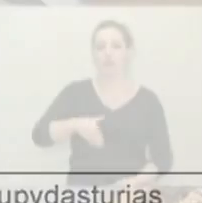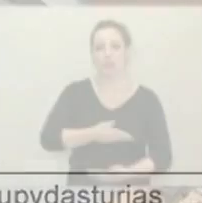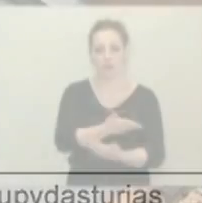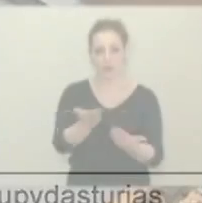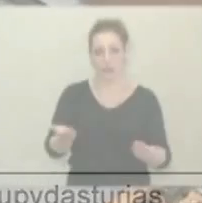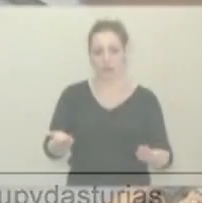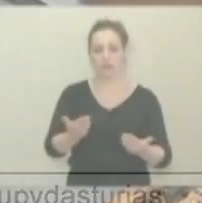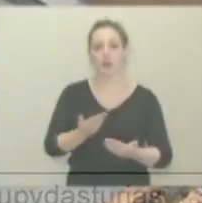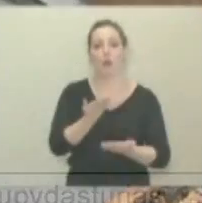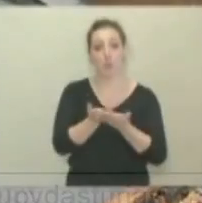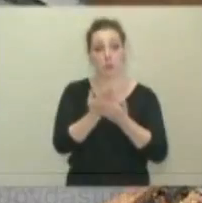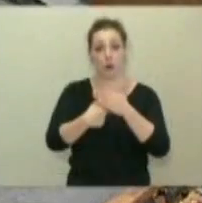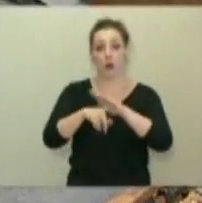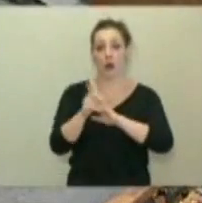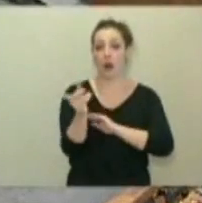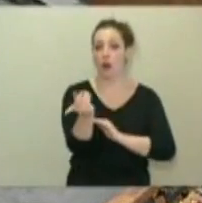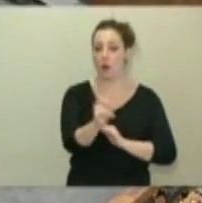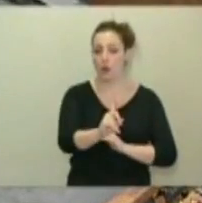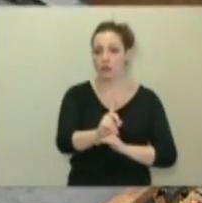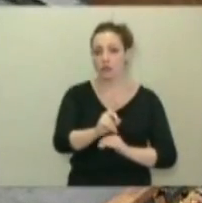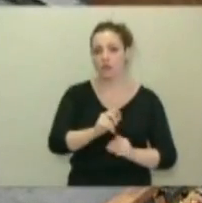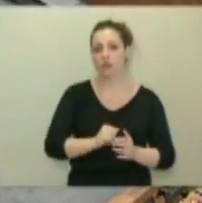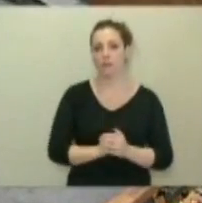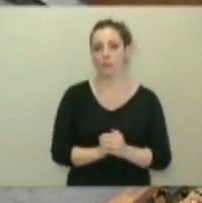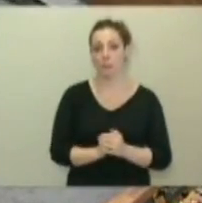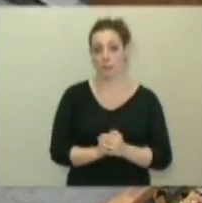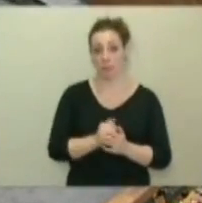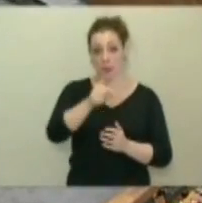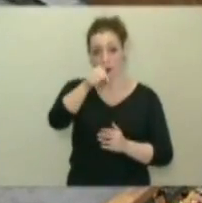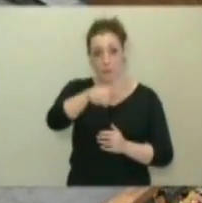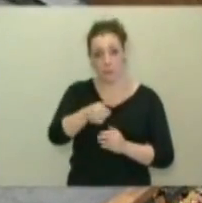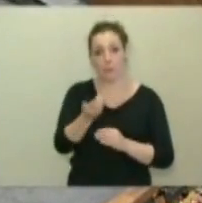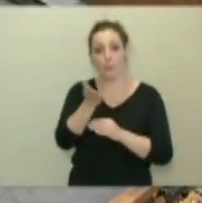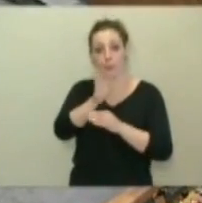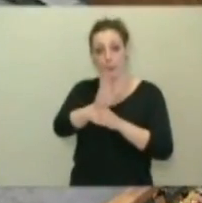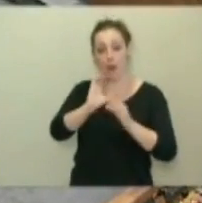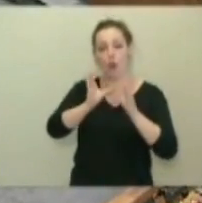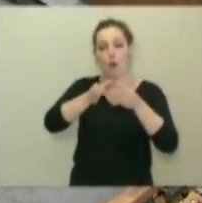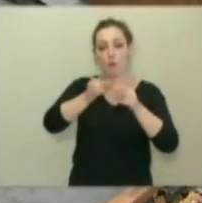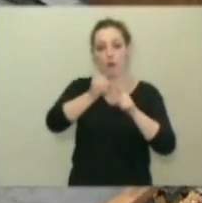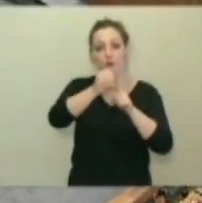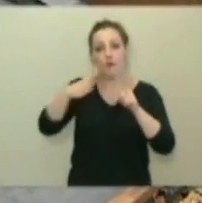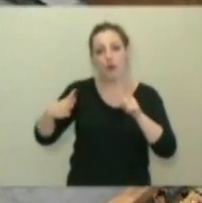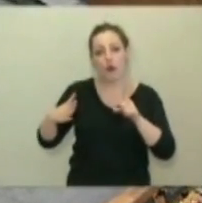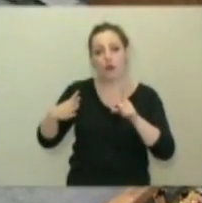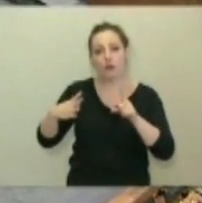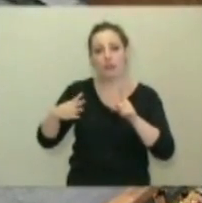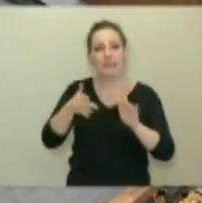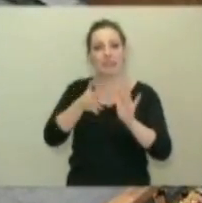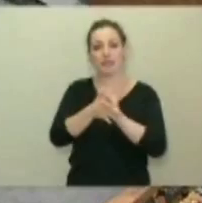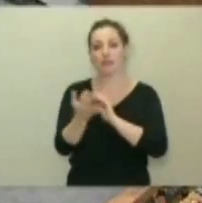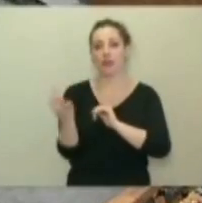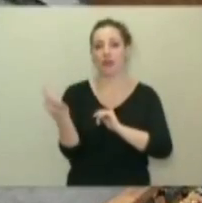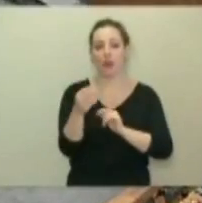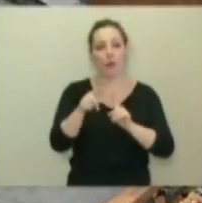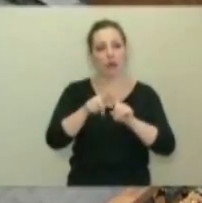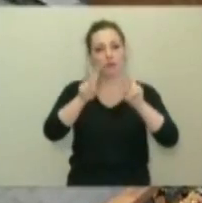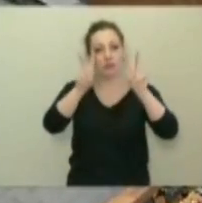La proposición no de ley que nos presenta el Grupo de Foro Asturias trata evidentemente de una cuestión